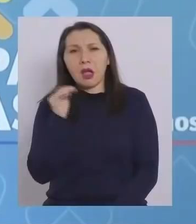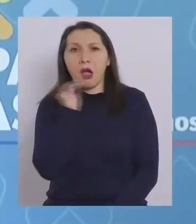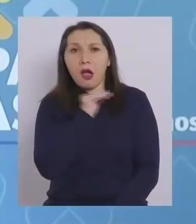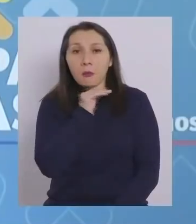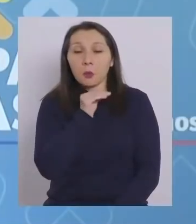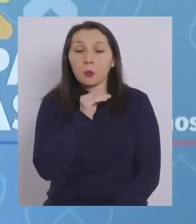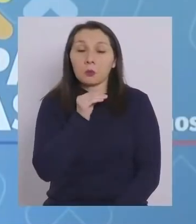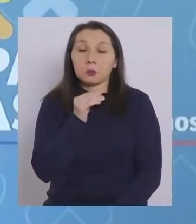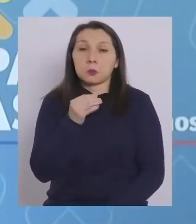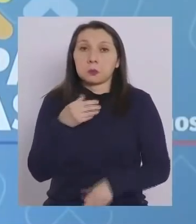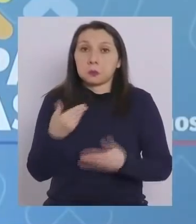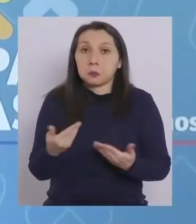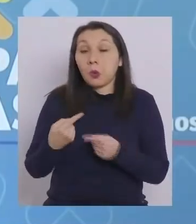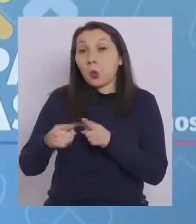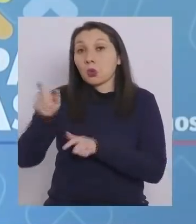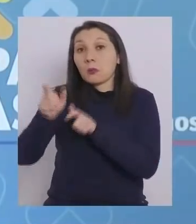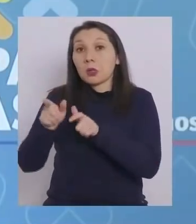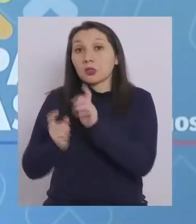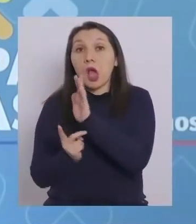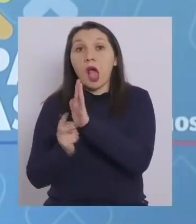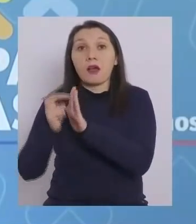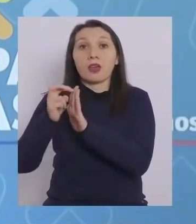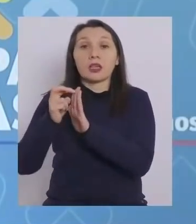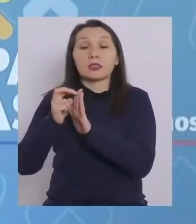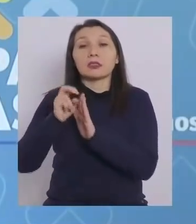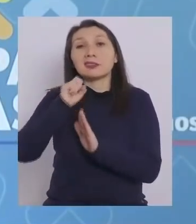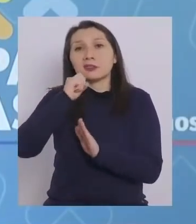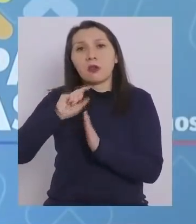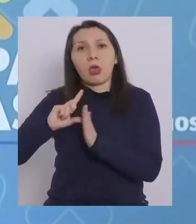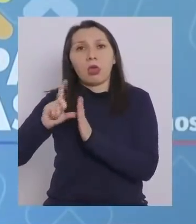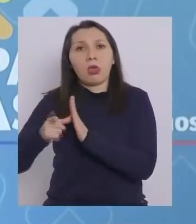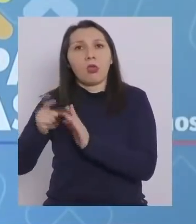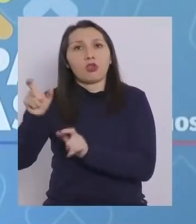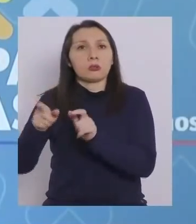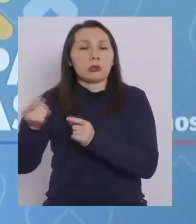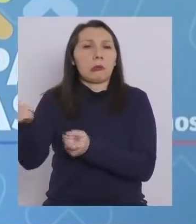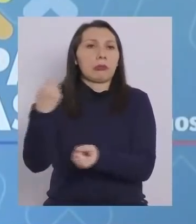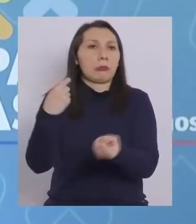otros consideran que los avances son lentos.